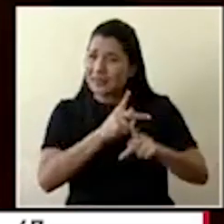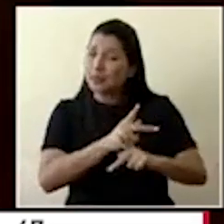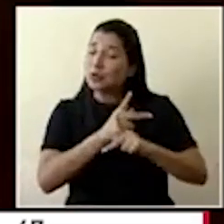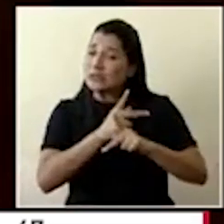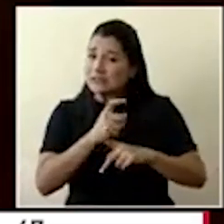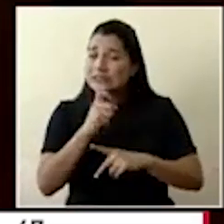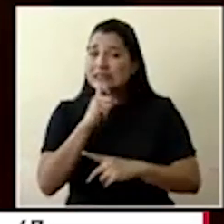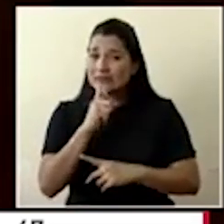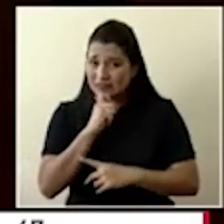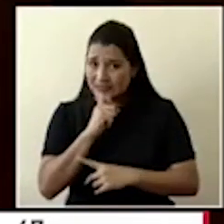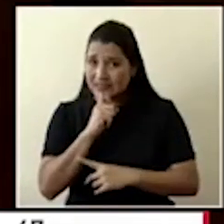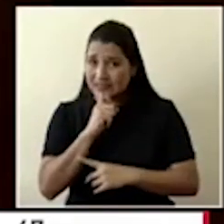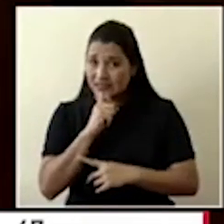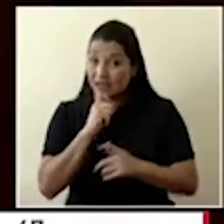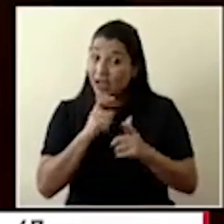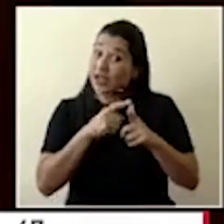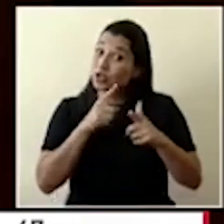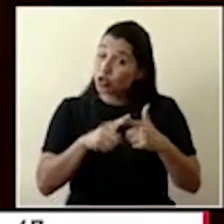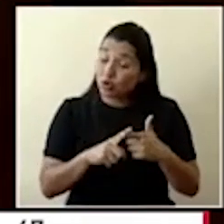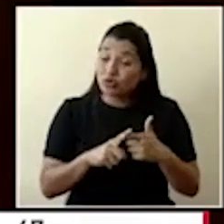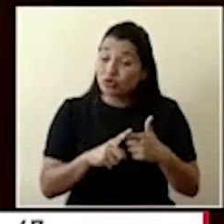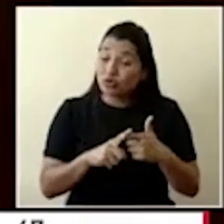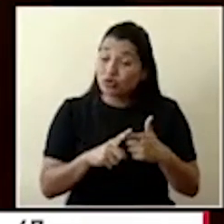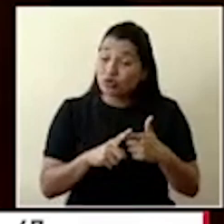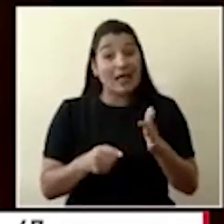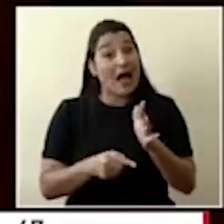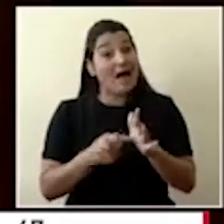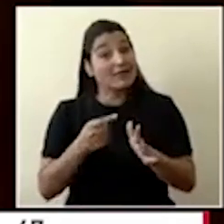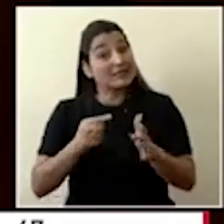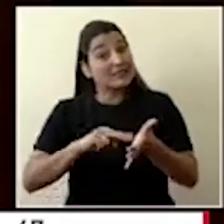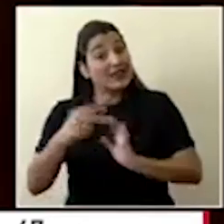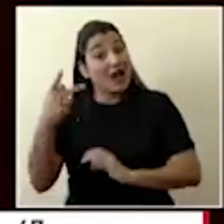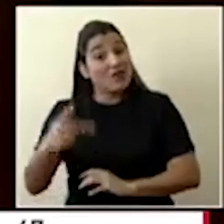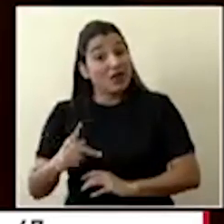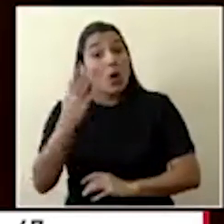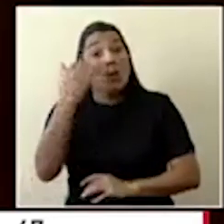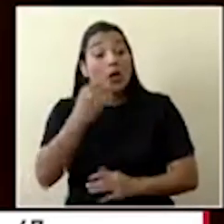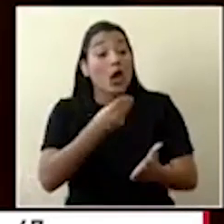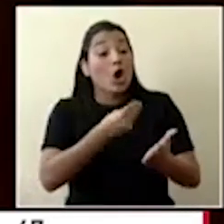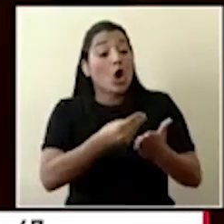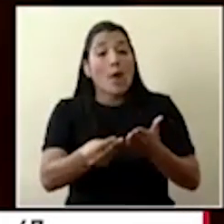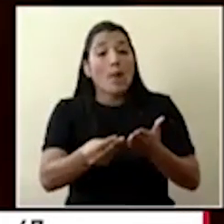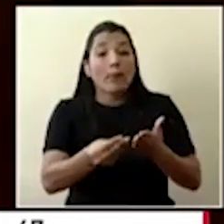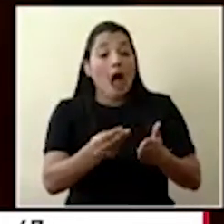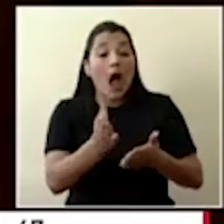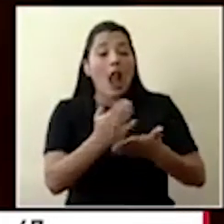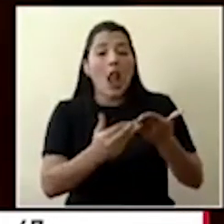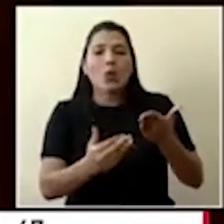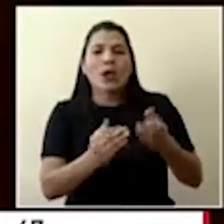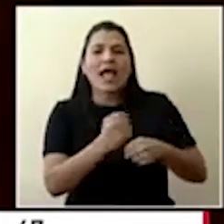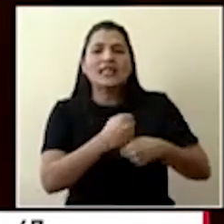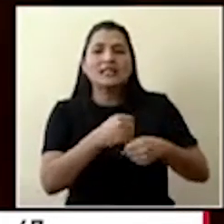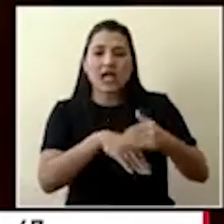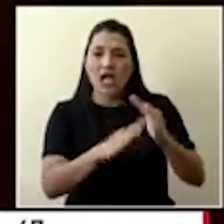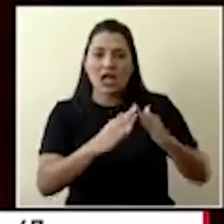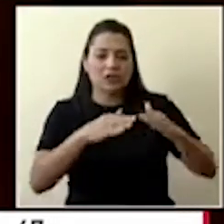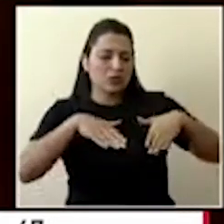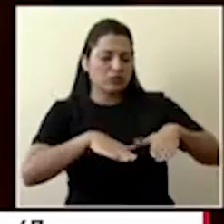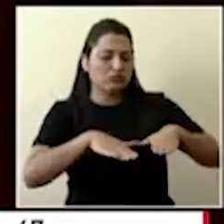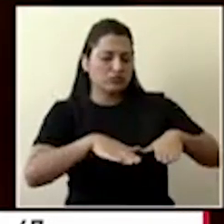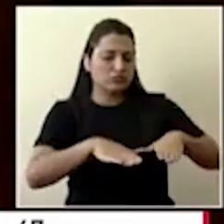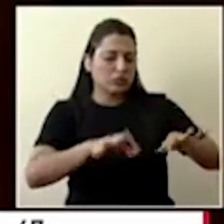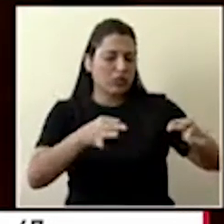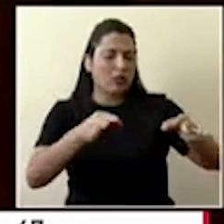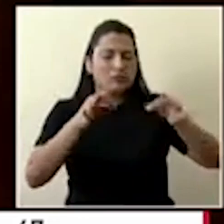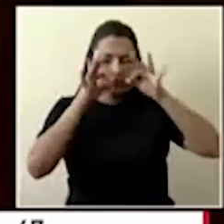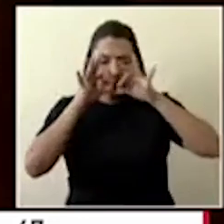esto más bien puede dar una sensación de falsa seguridad y el uso no adecuado, el no manejo adecuado de las mascarillas, que es